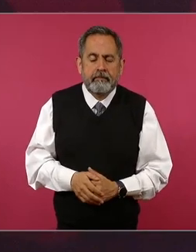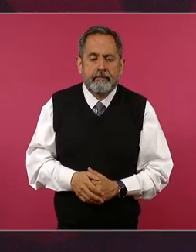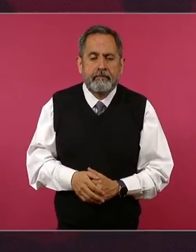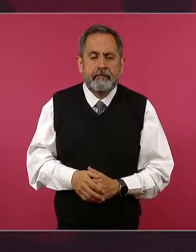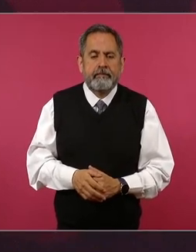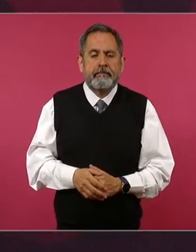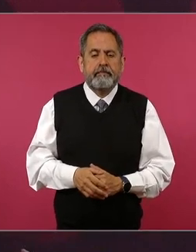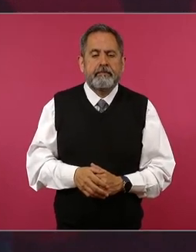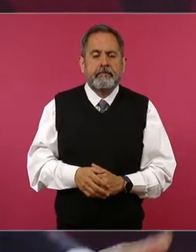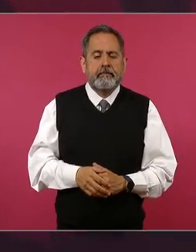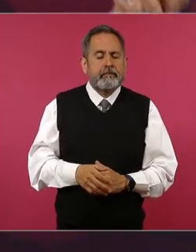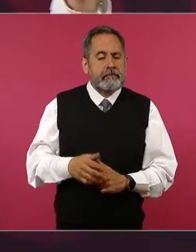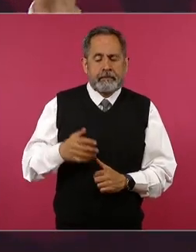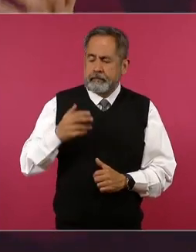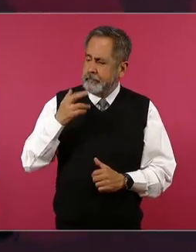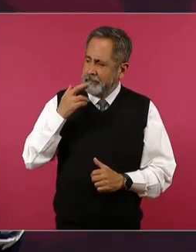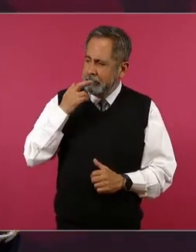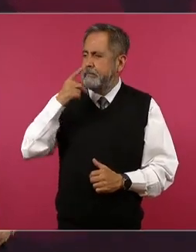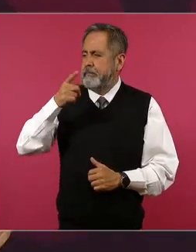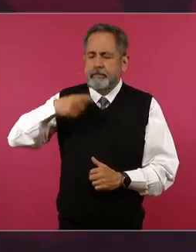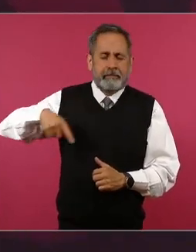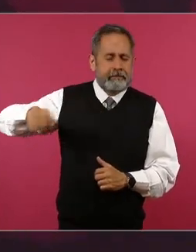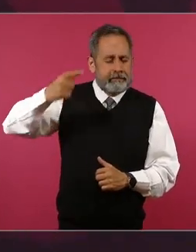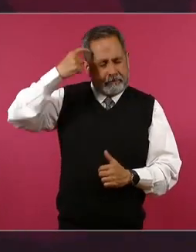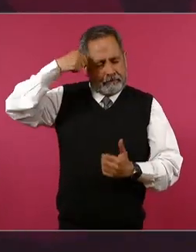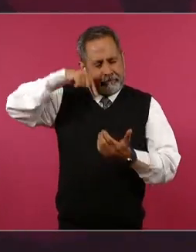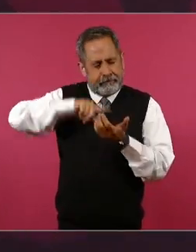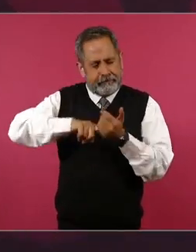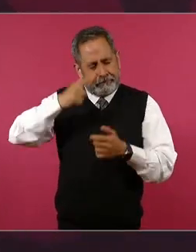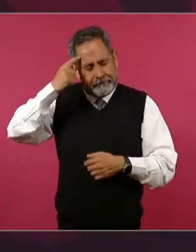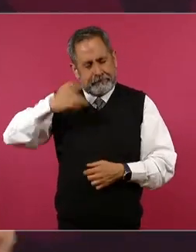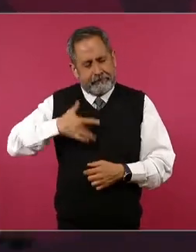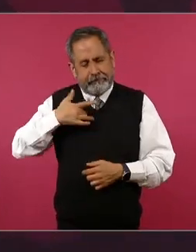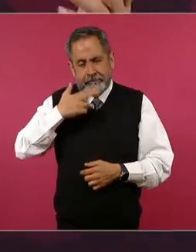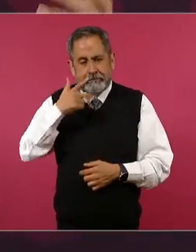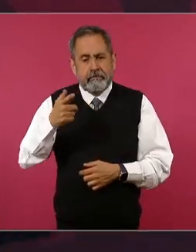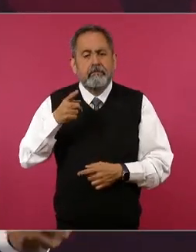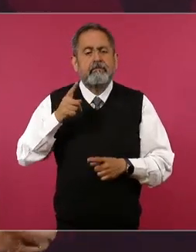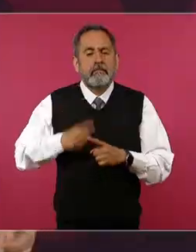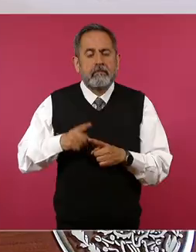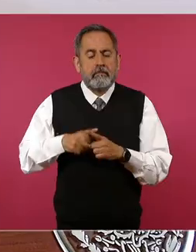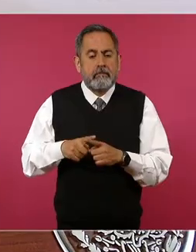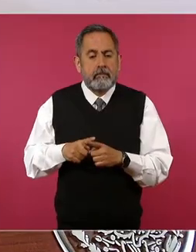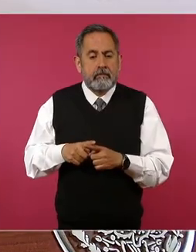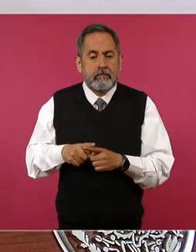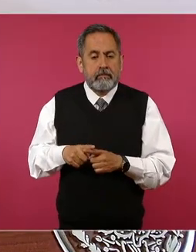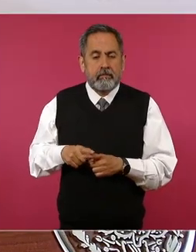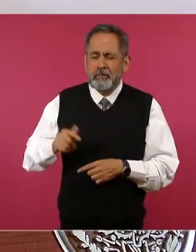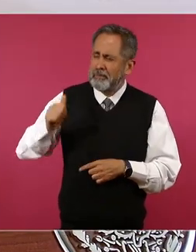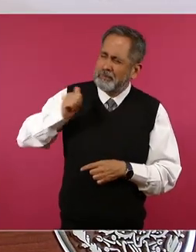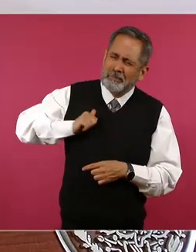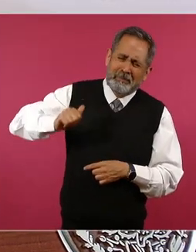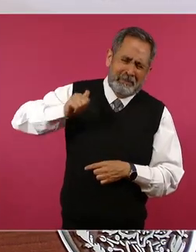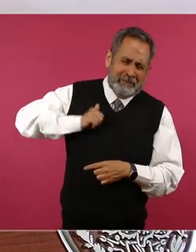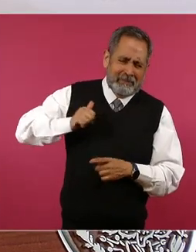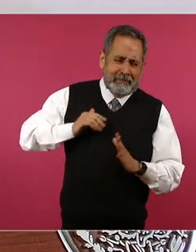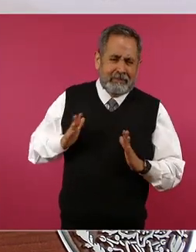lo mejor que tenemos lo heredamos del México prehispánico